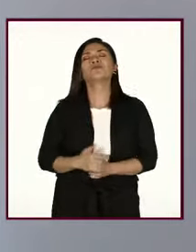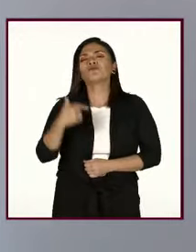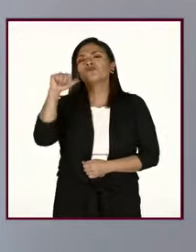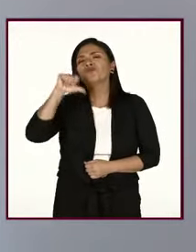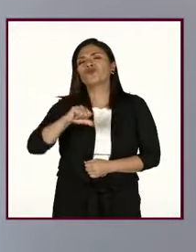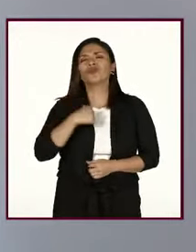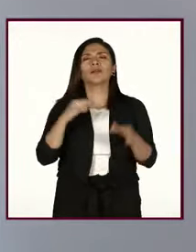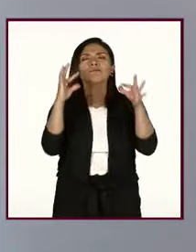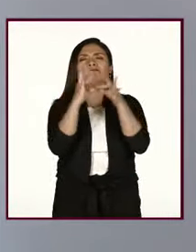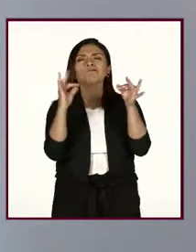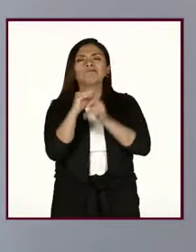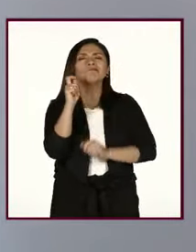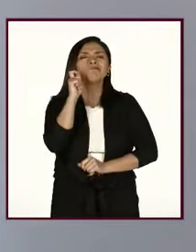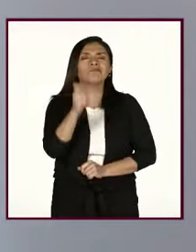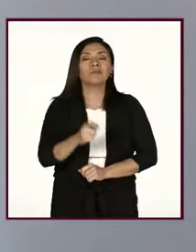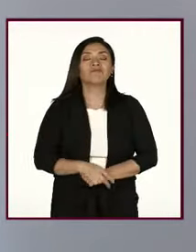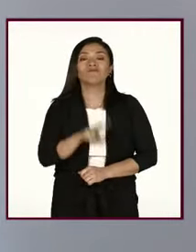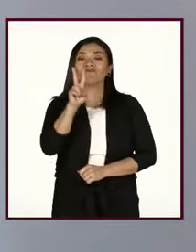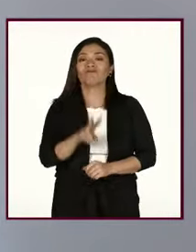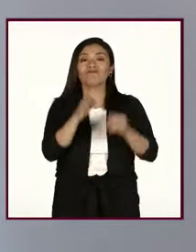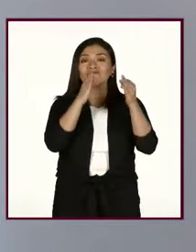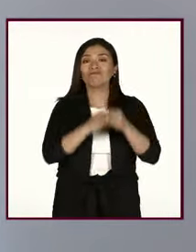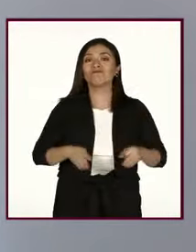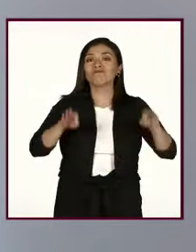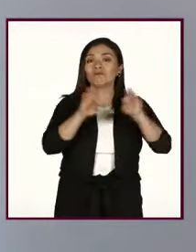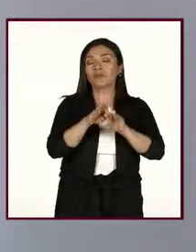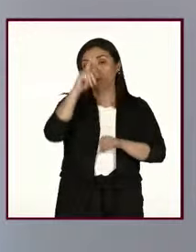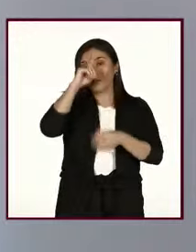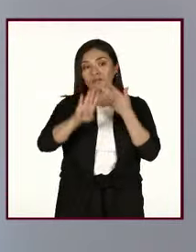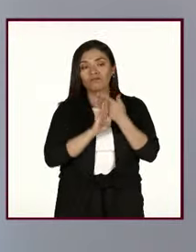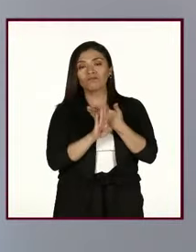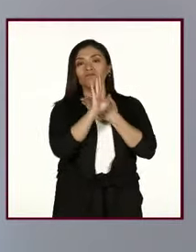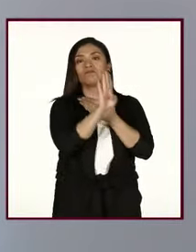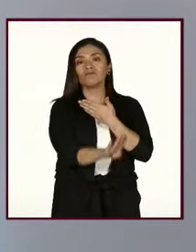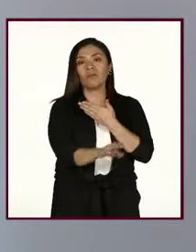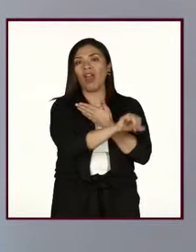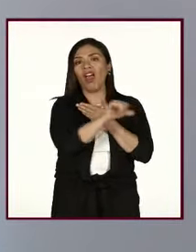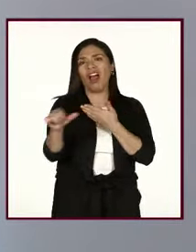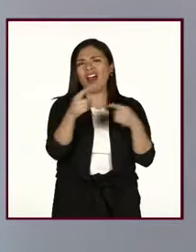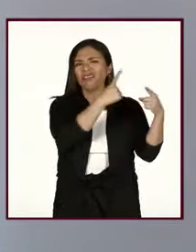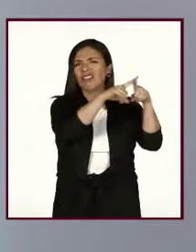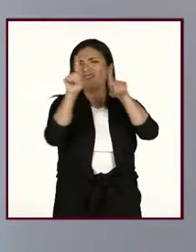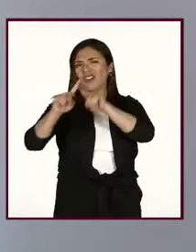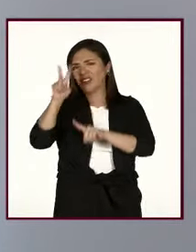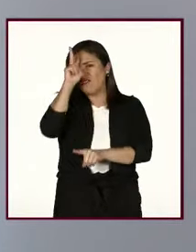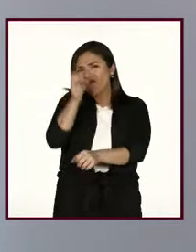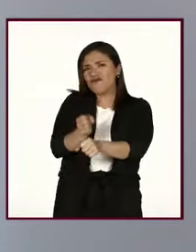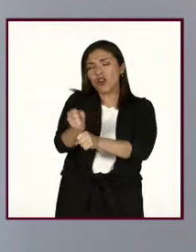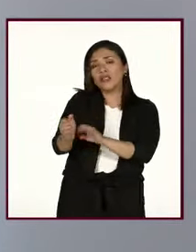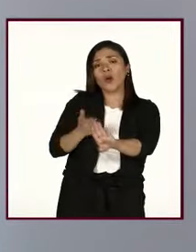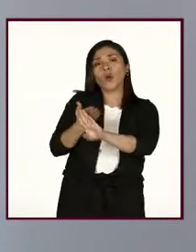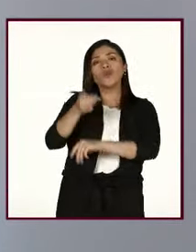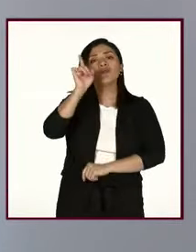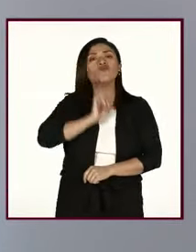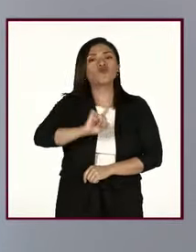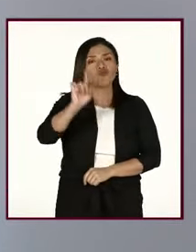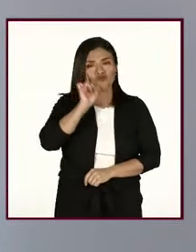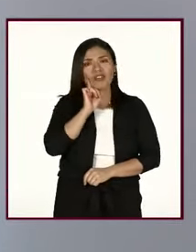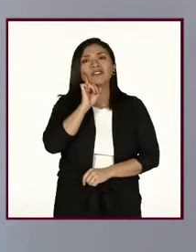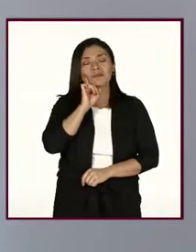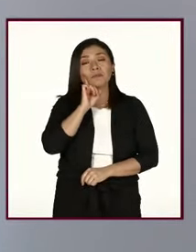hablarles el día de hoy de la importancia de prevenir las distintas violencias en contra de las mujeres,